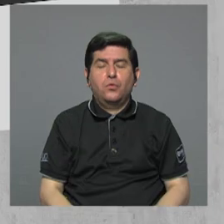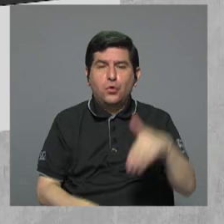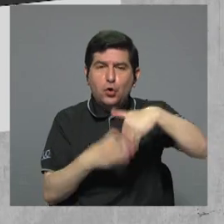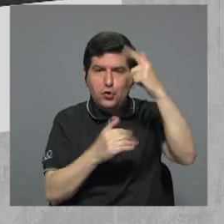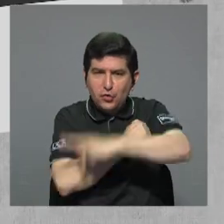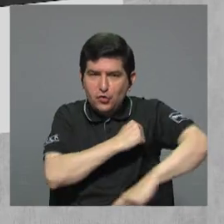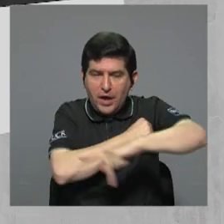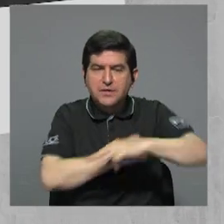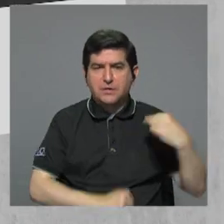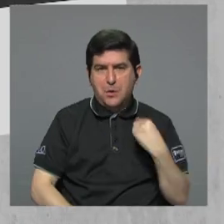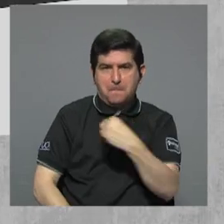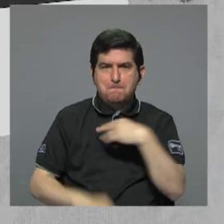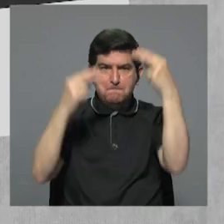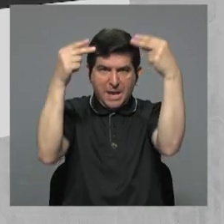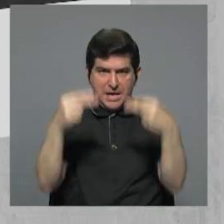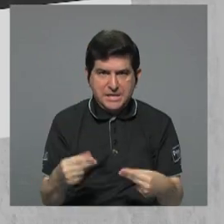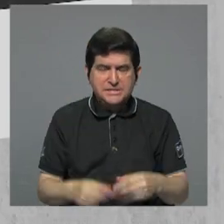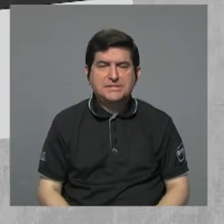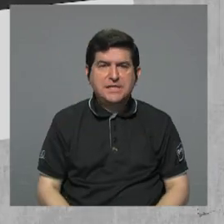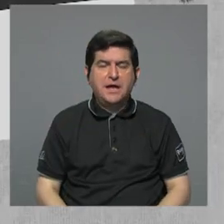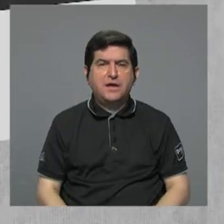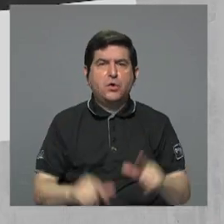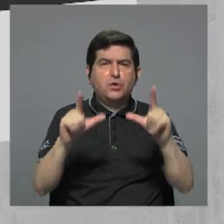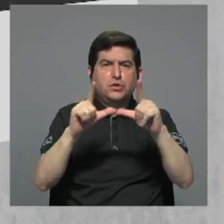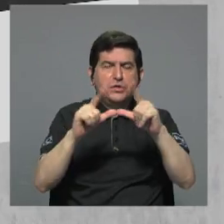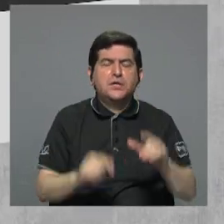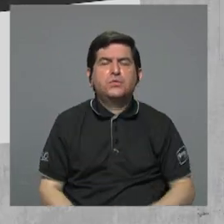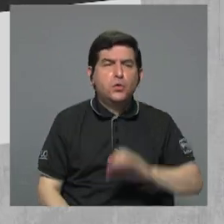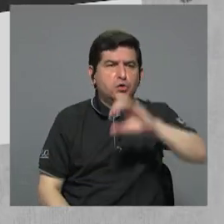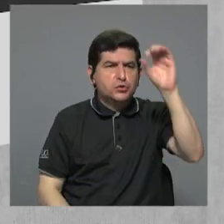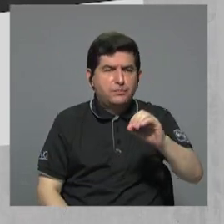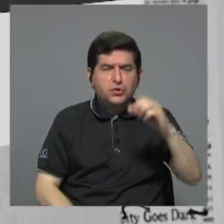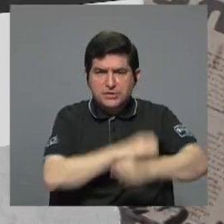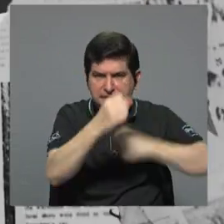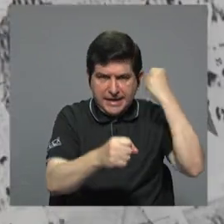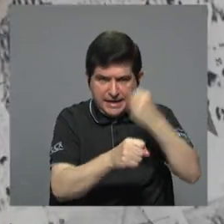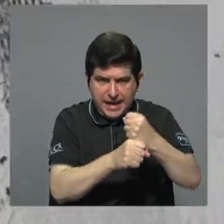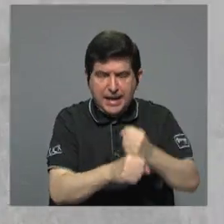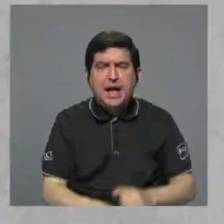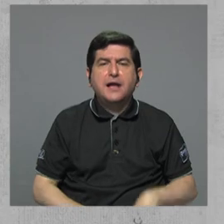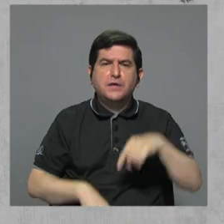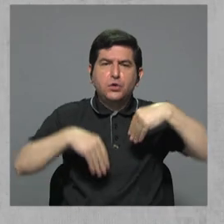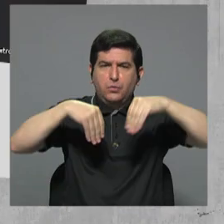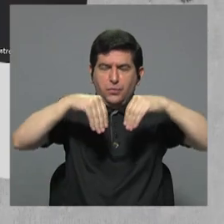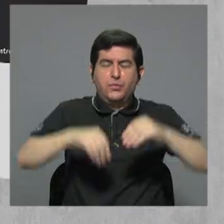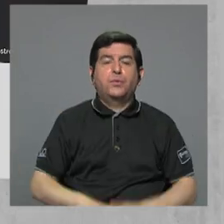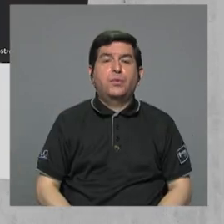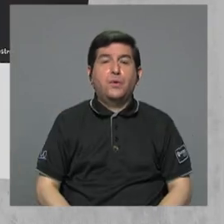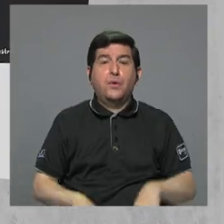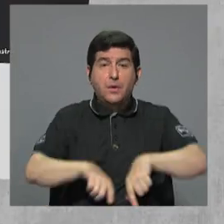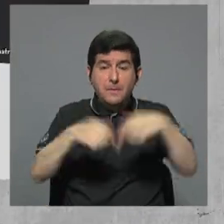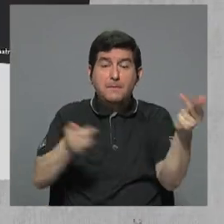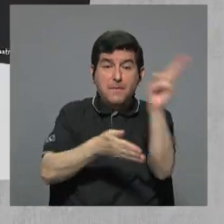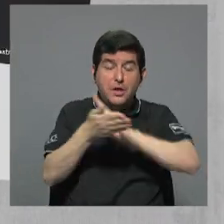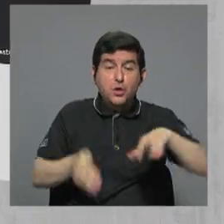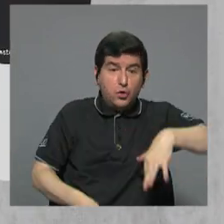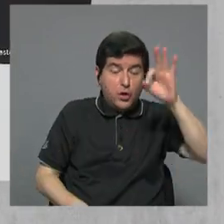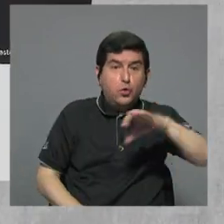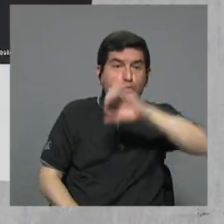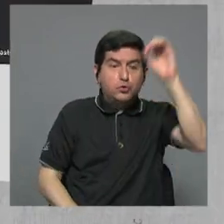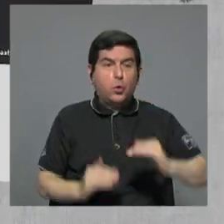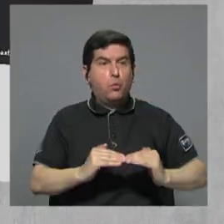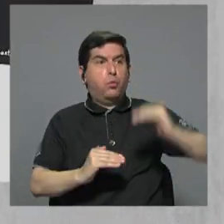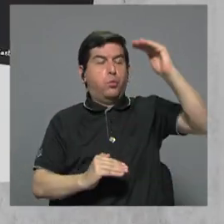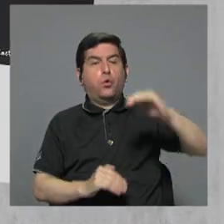país, el Ministerio de Hacienda suba hasta bonos con tasas de interés anuales. El Semanario Universidad encontró que hay tasas tan